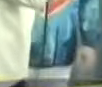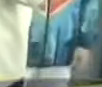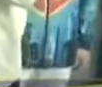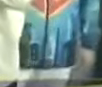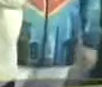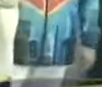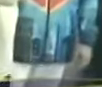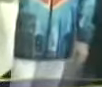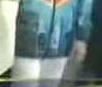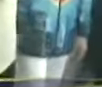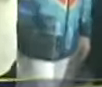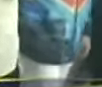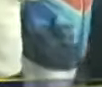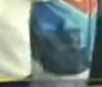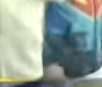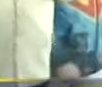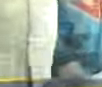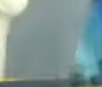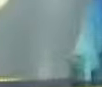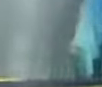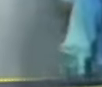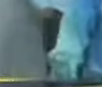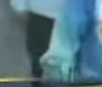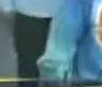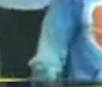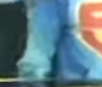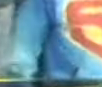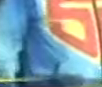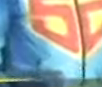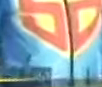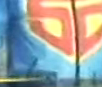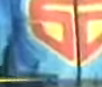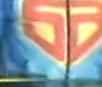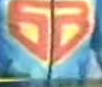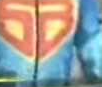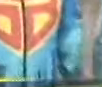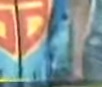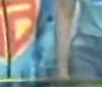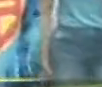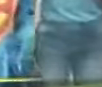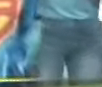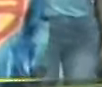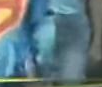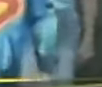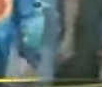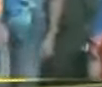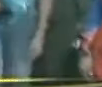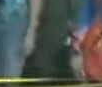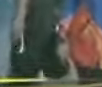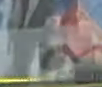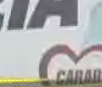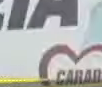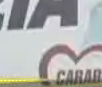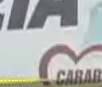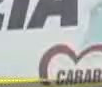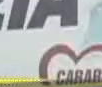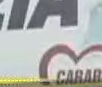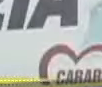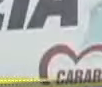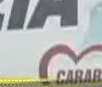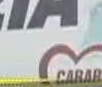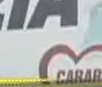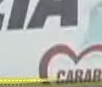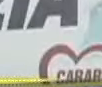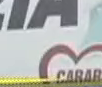educar a las generaciones futuras Muchas gracias, muchas gracias Seguimos adelante Gobernador Sí,